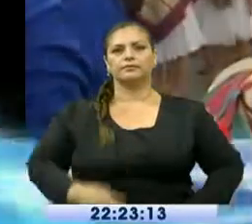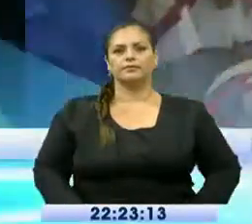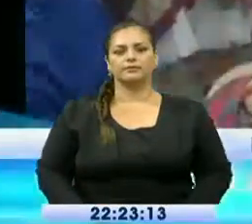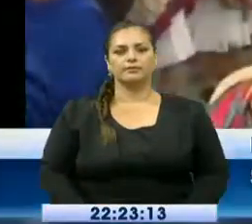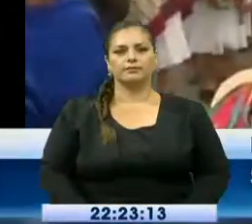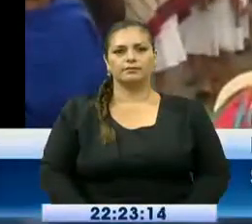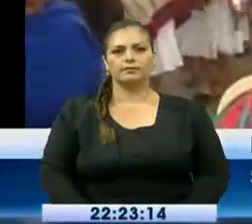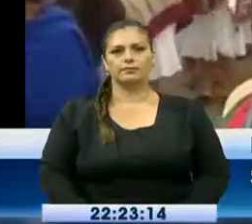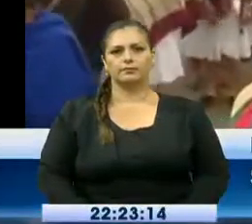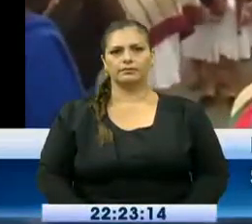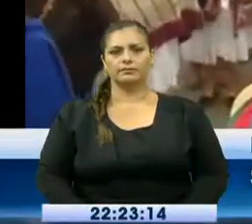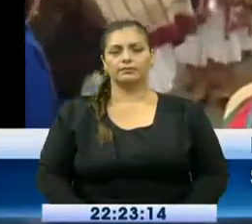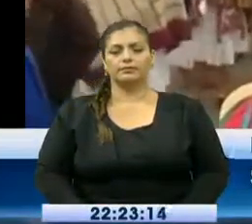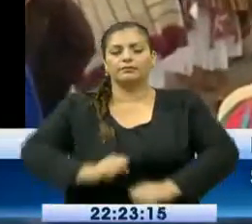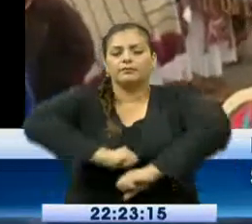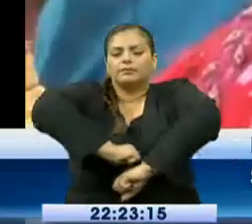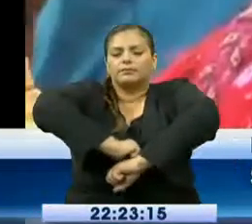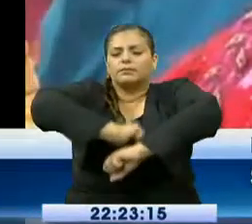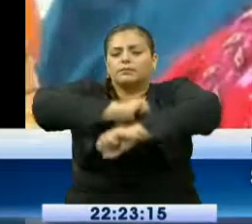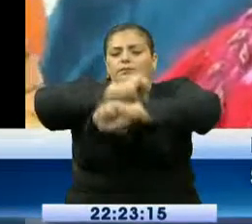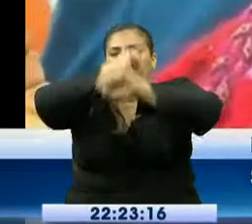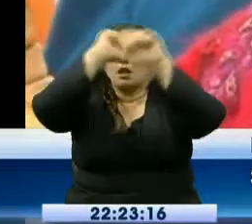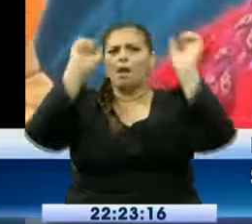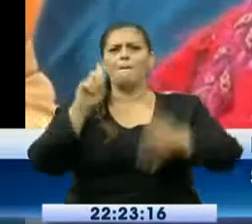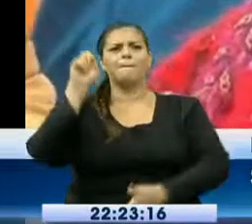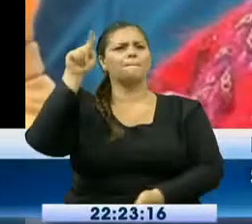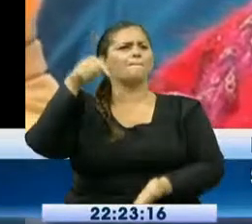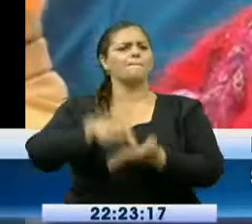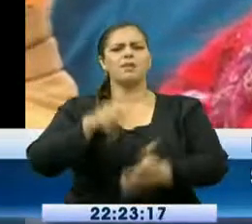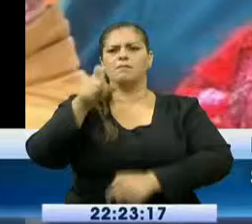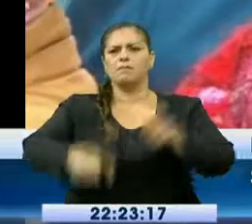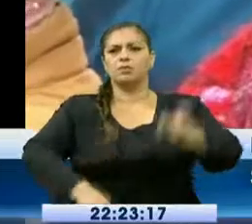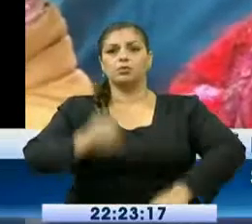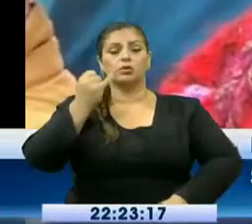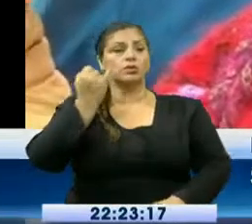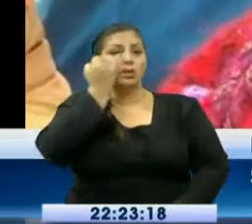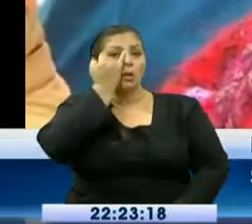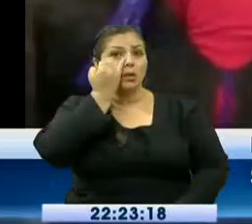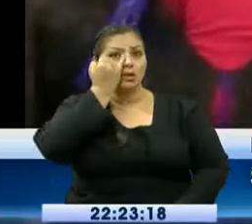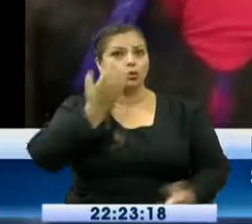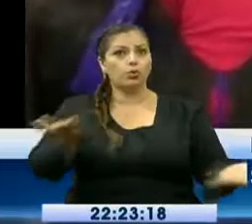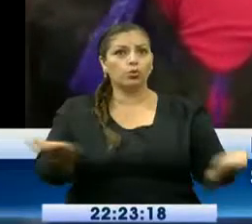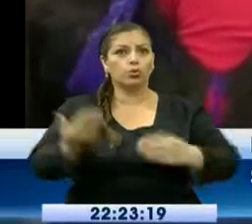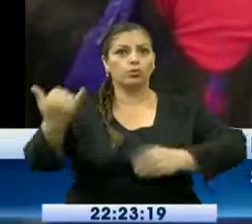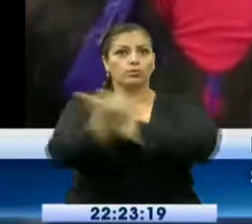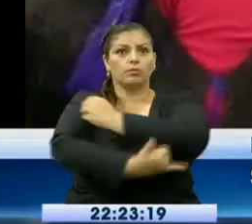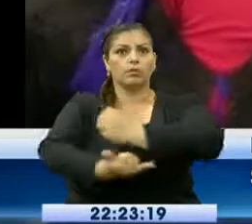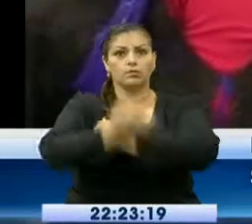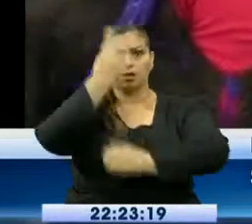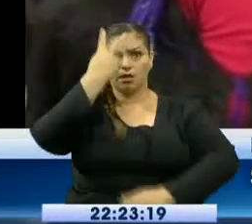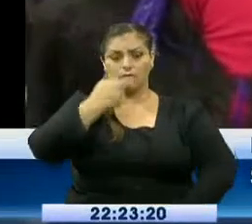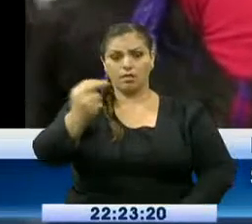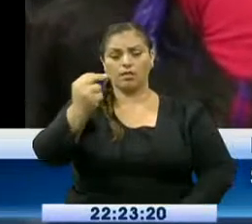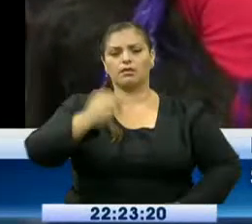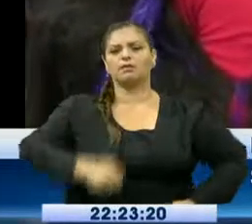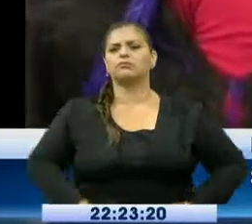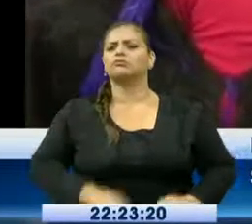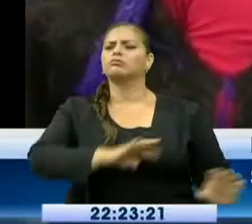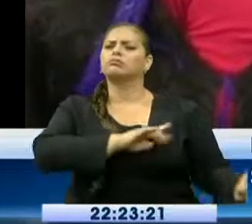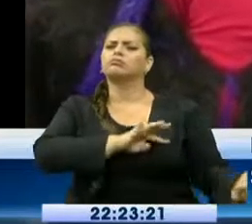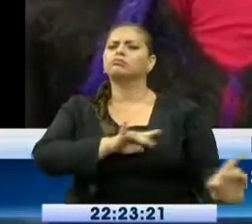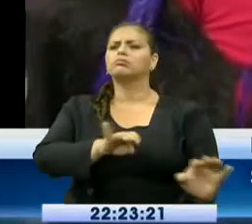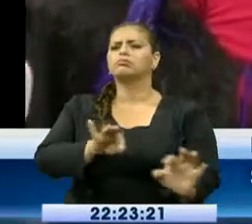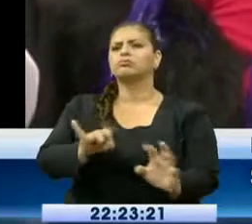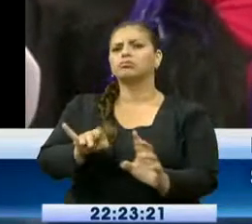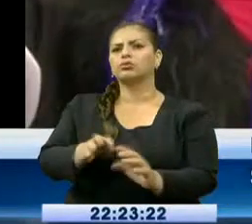Desde muy temprano por la mañana miles de indígenas de México y otros países latinoamericanos llegaron a las instalaciones del Centro